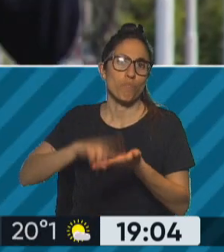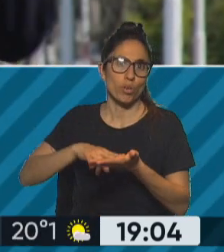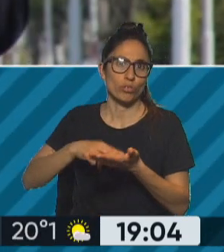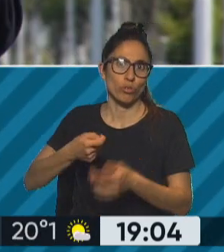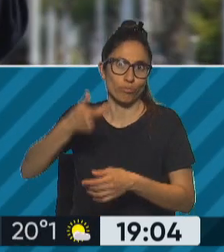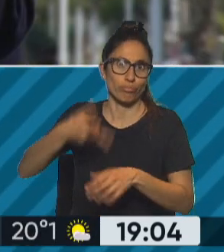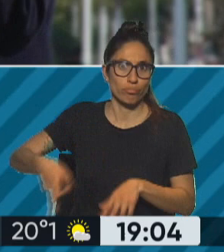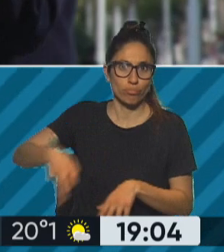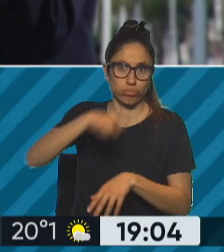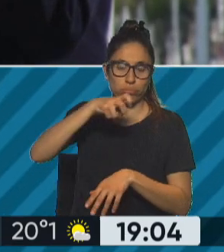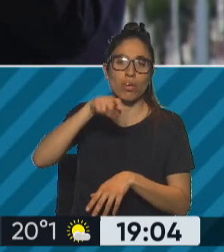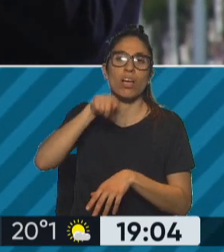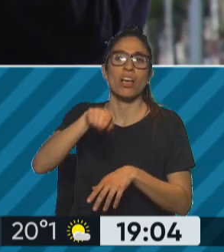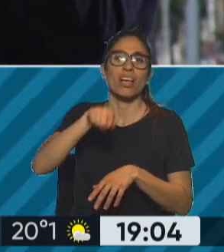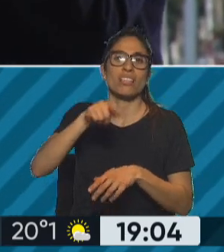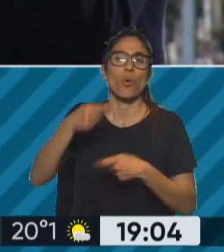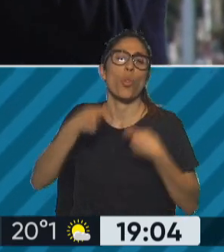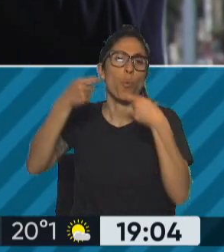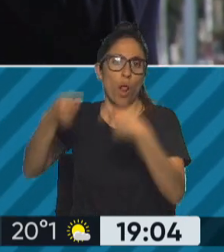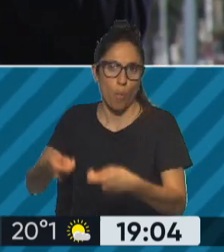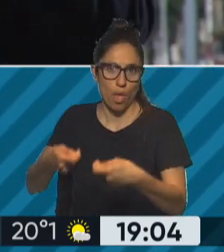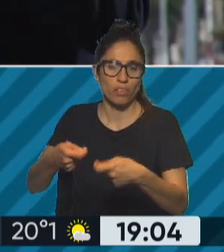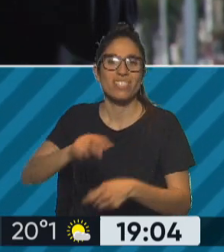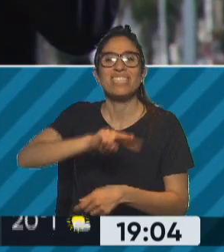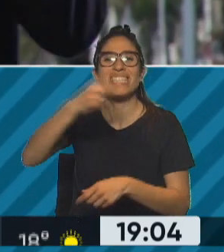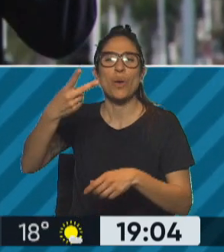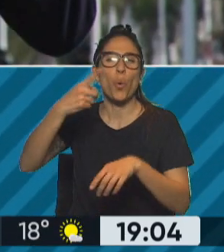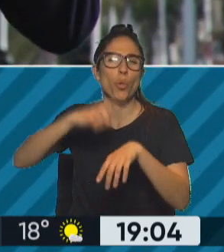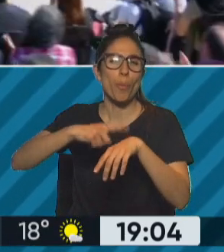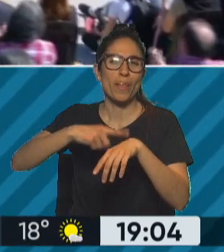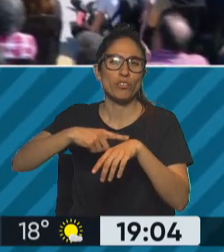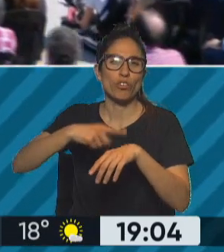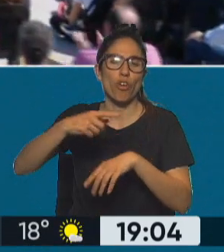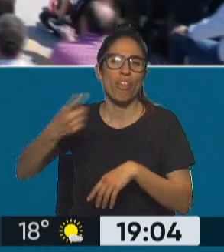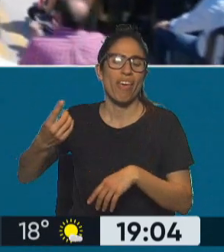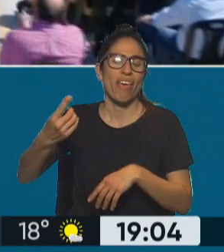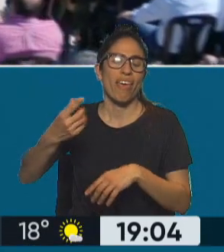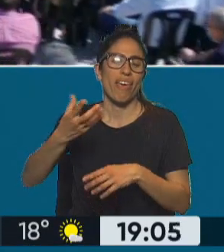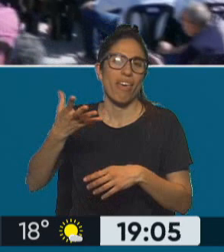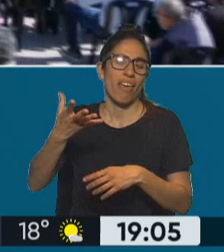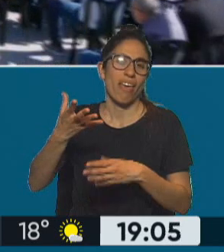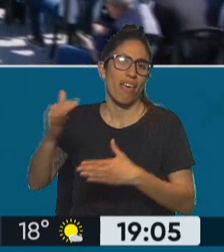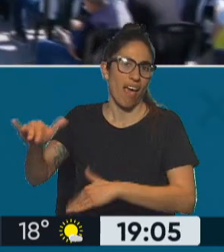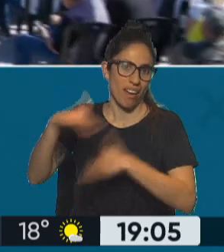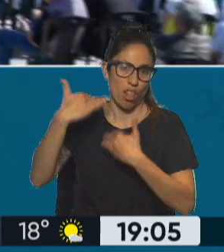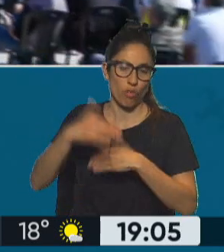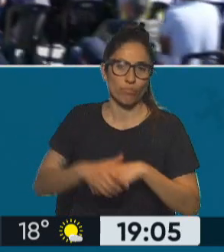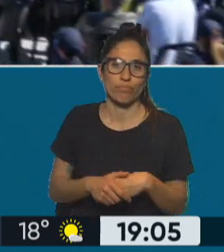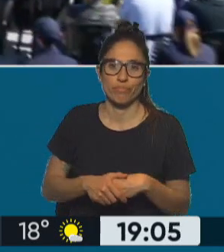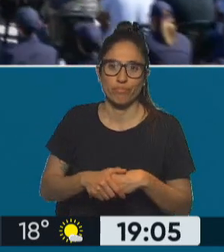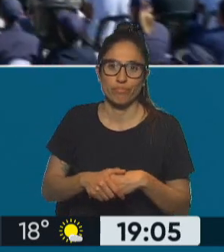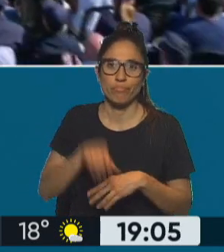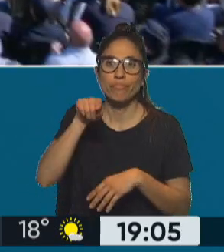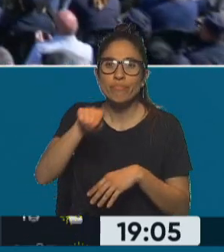Y digamos también que esta resolución fue publicada en el boletín oficial y que el reintegro va a aparecer en los recibos de haberes con el concepto